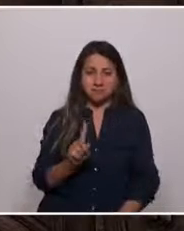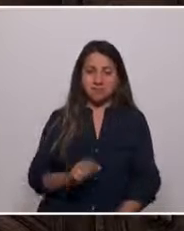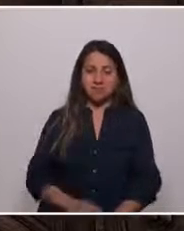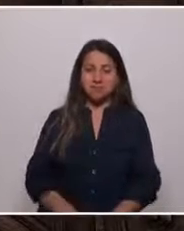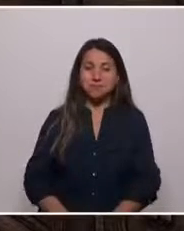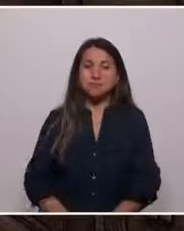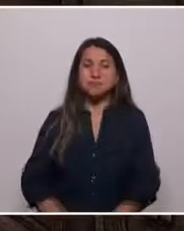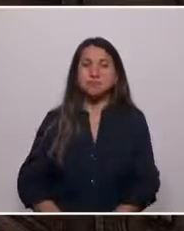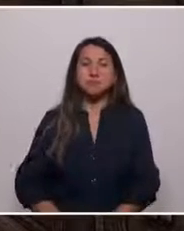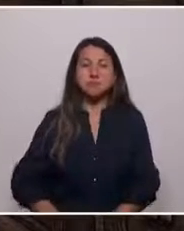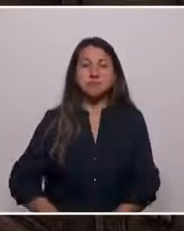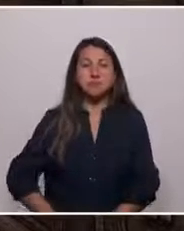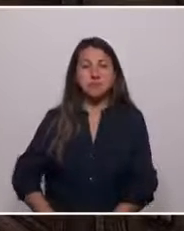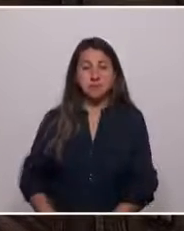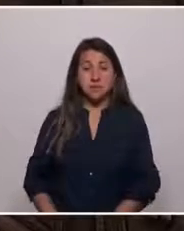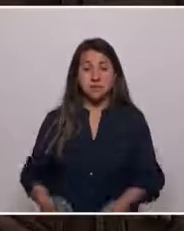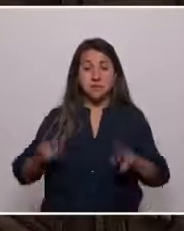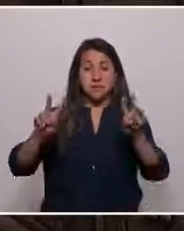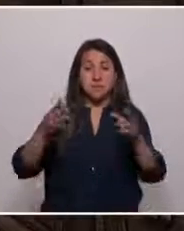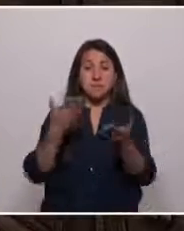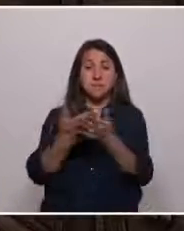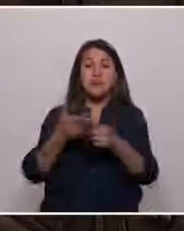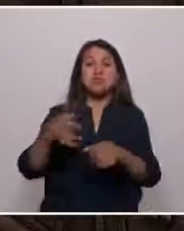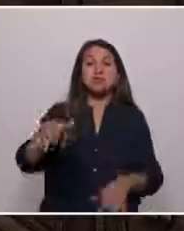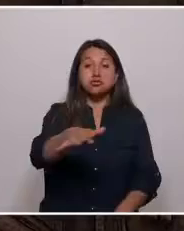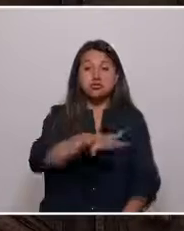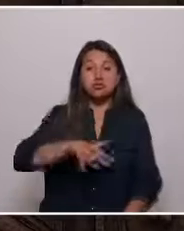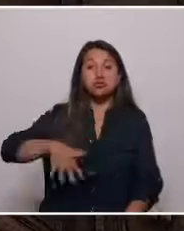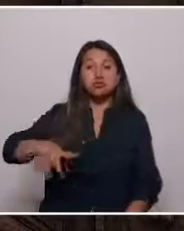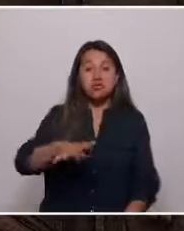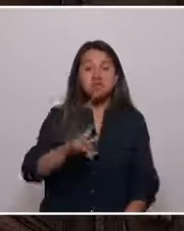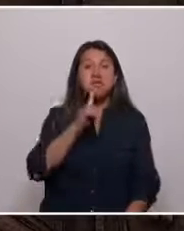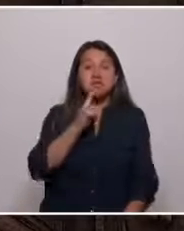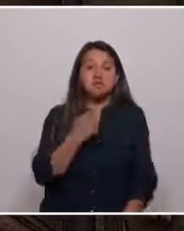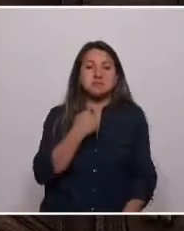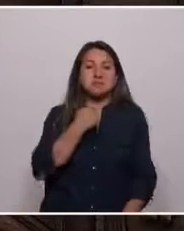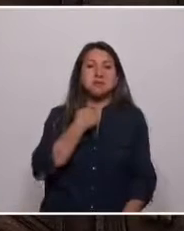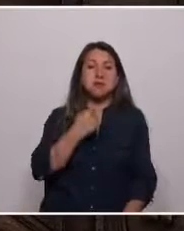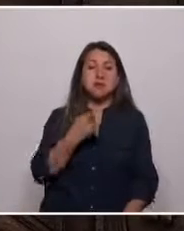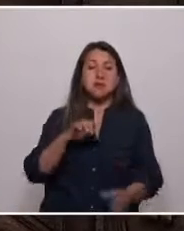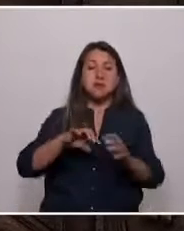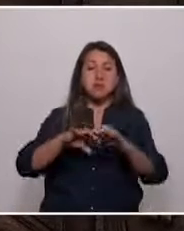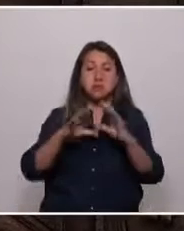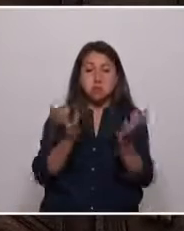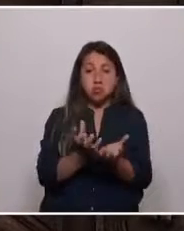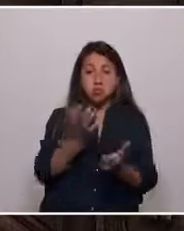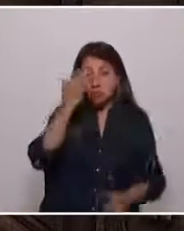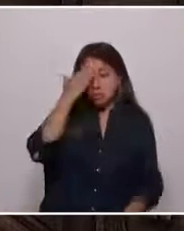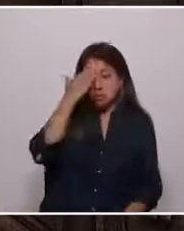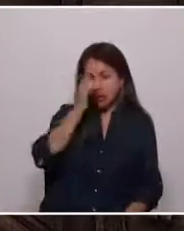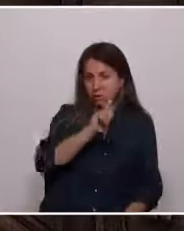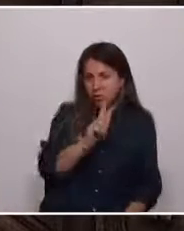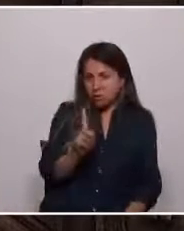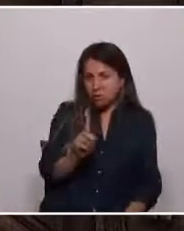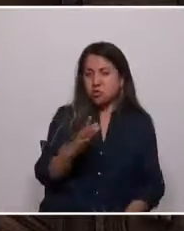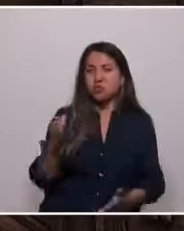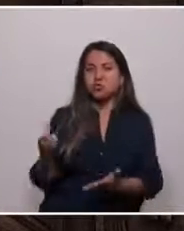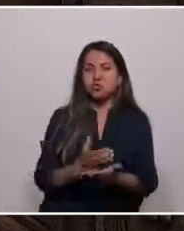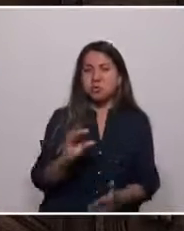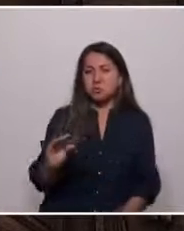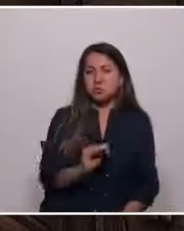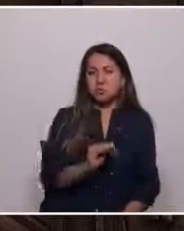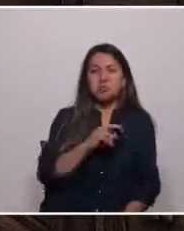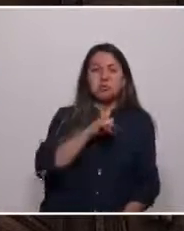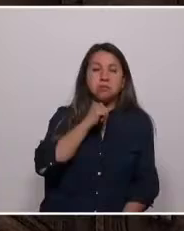El costo de la paz social no la puede seguir pagando sólo el mundo popular. Con sueldos de pobreza,